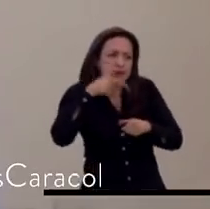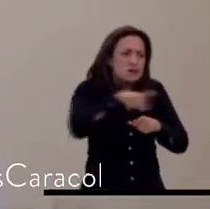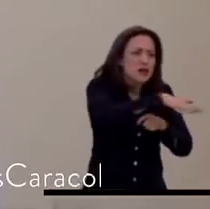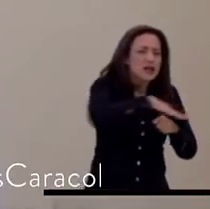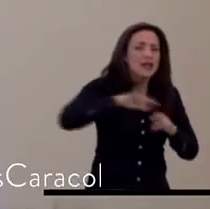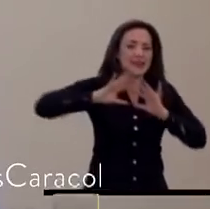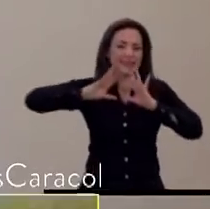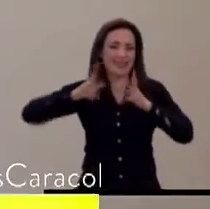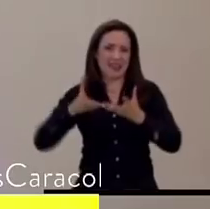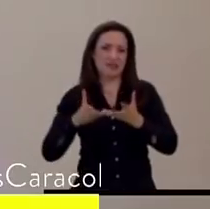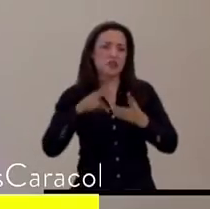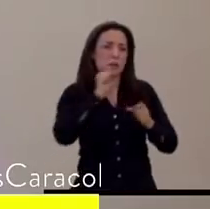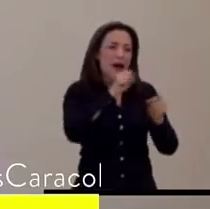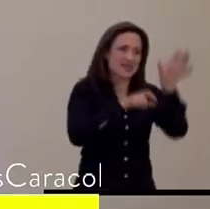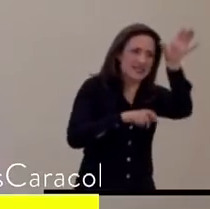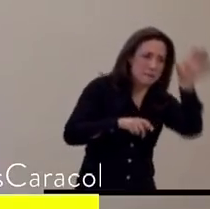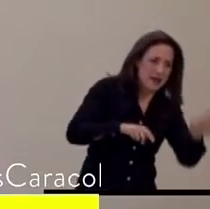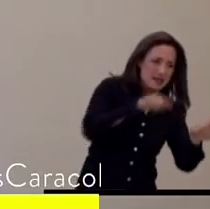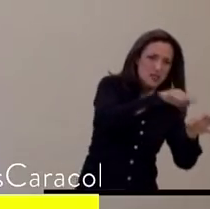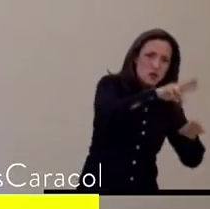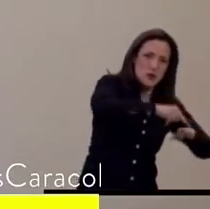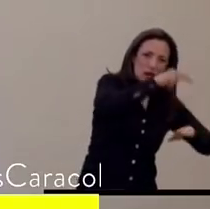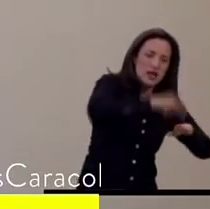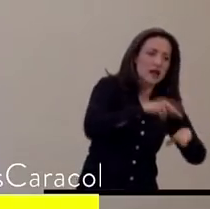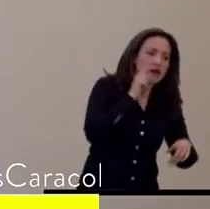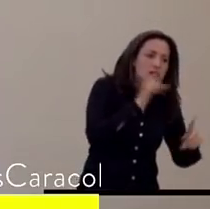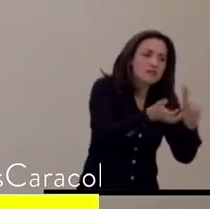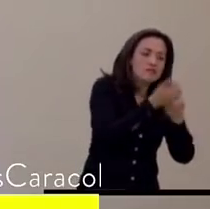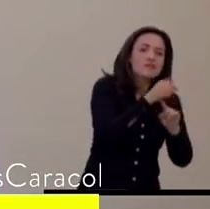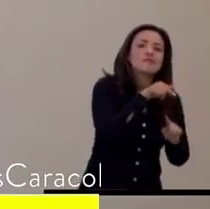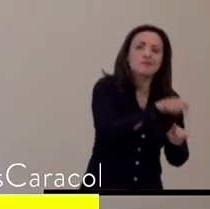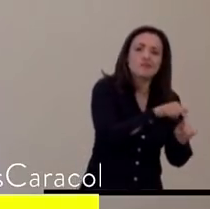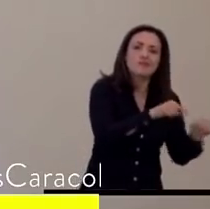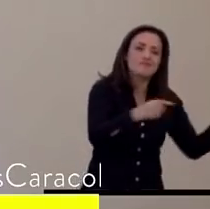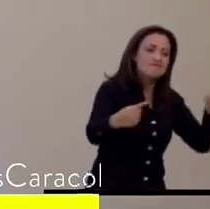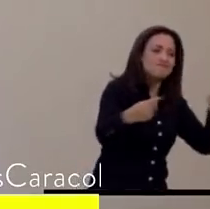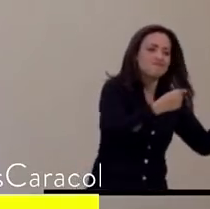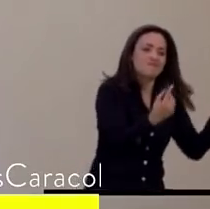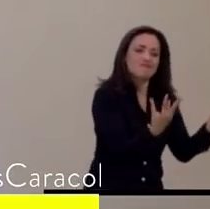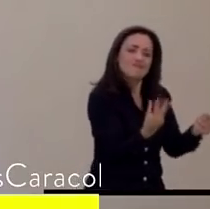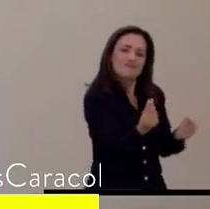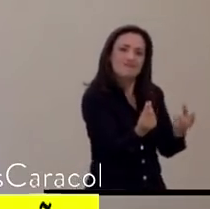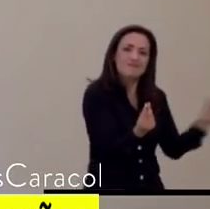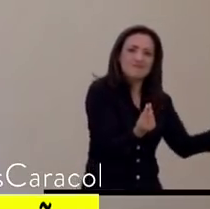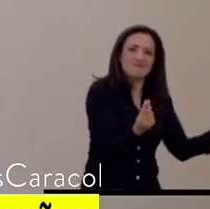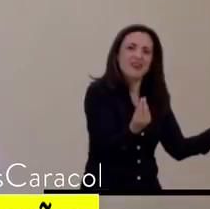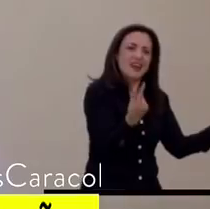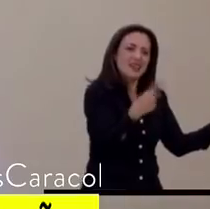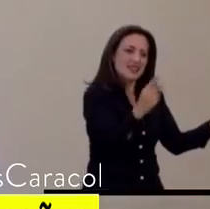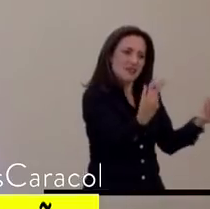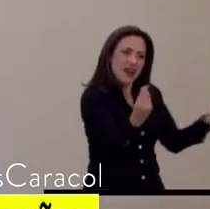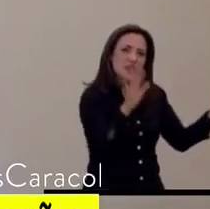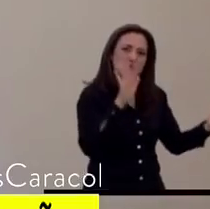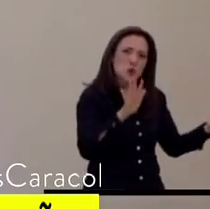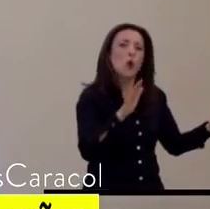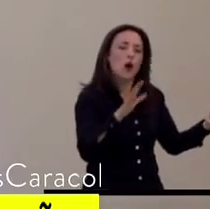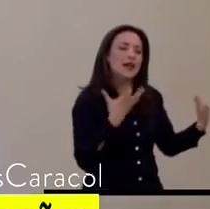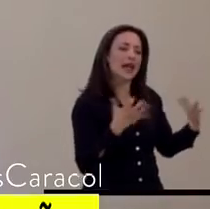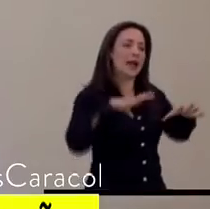realizado para el Pacífico Nariñense y es una disputa abierta entre las estructuras para apoderarse de territorios que son